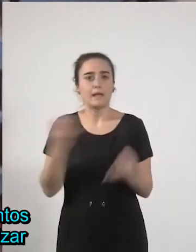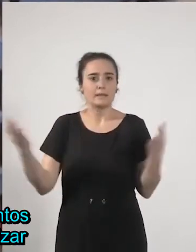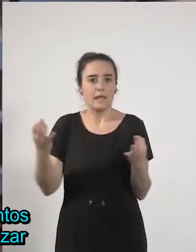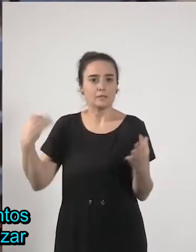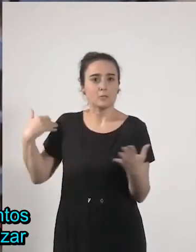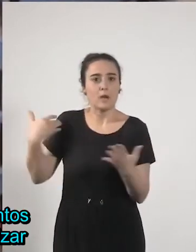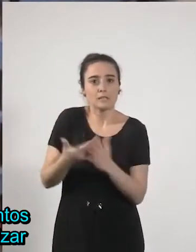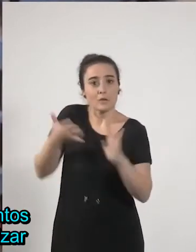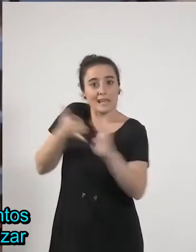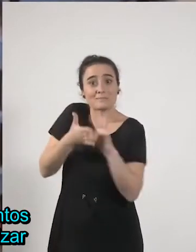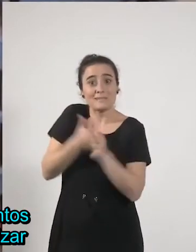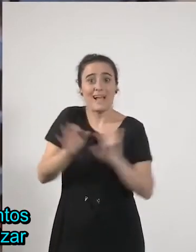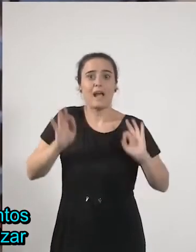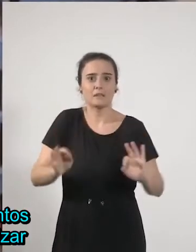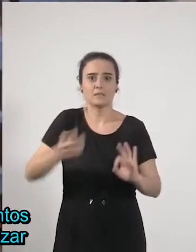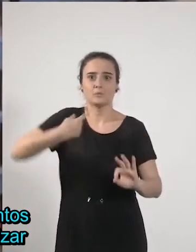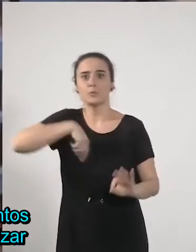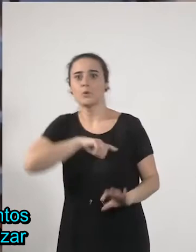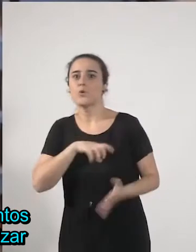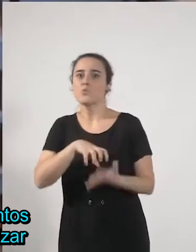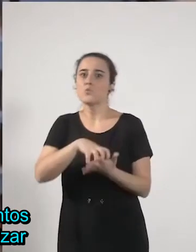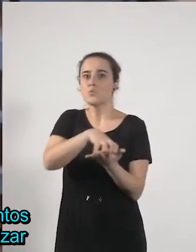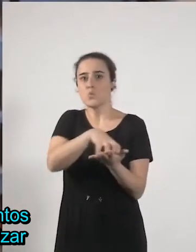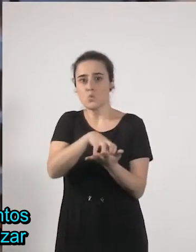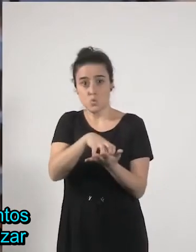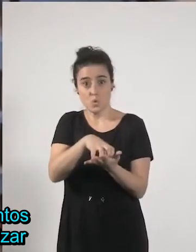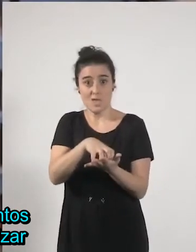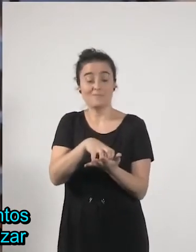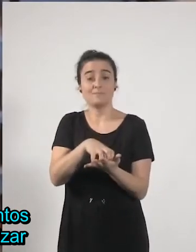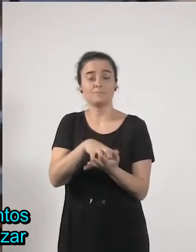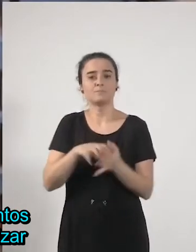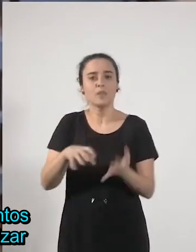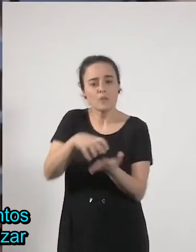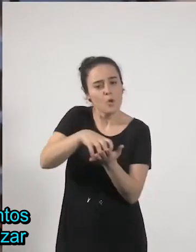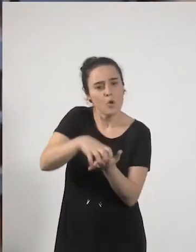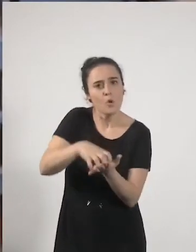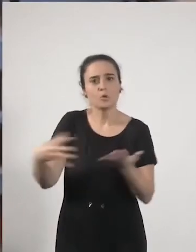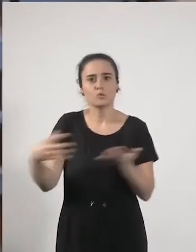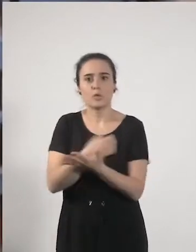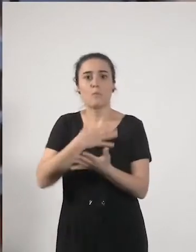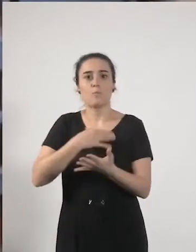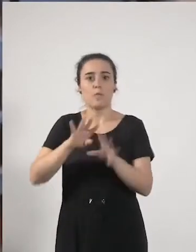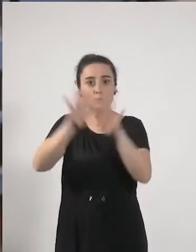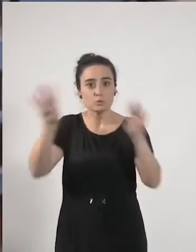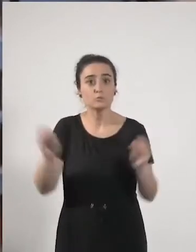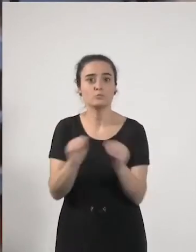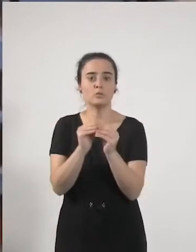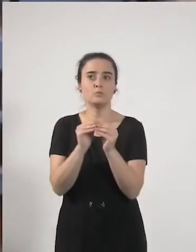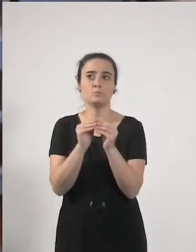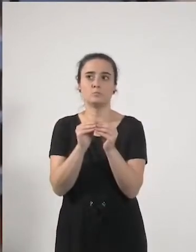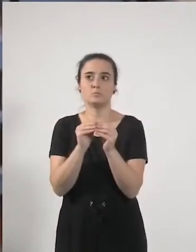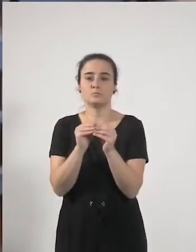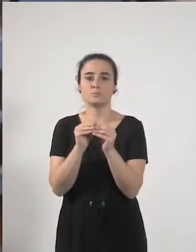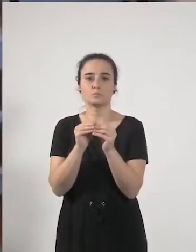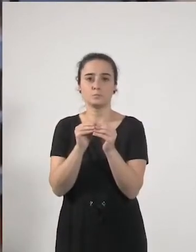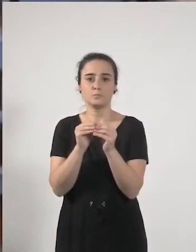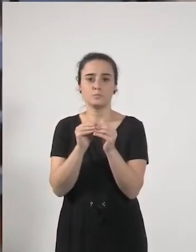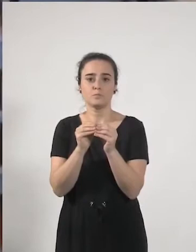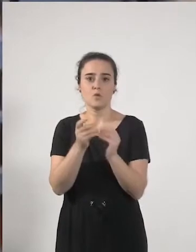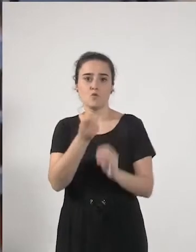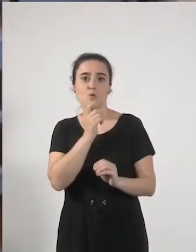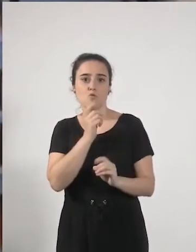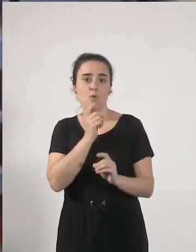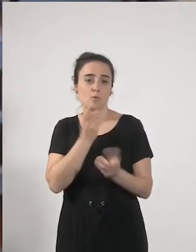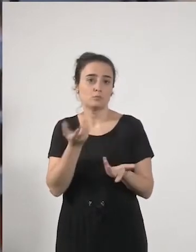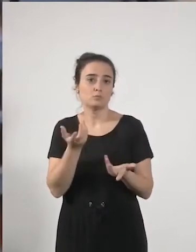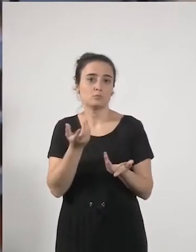Y, entonces, todos estos cuestionamientos, de alguna manera, se pueden sintetizar con la crítica que hace